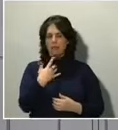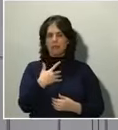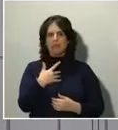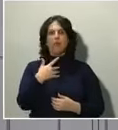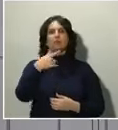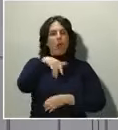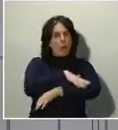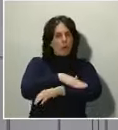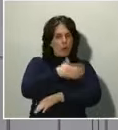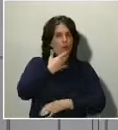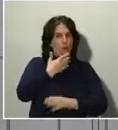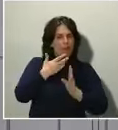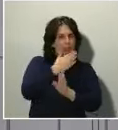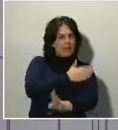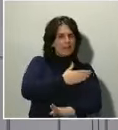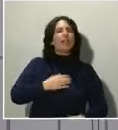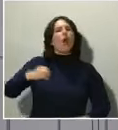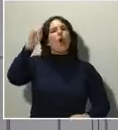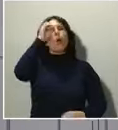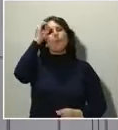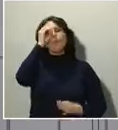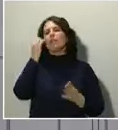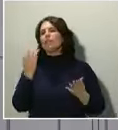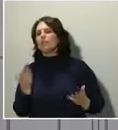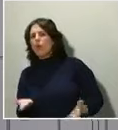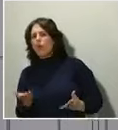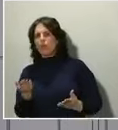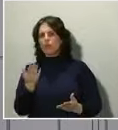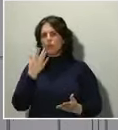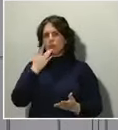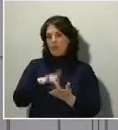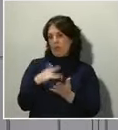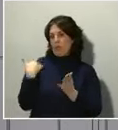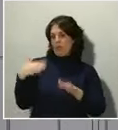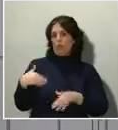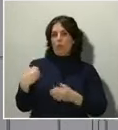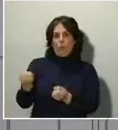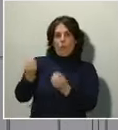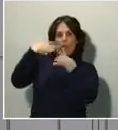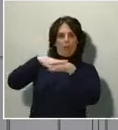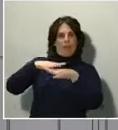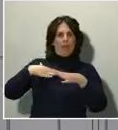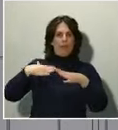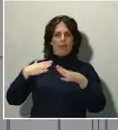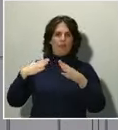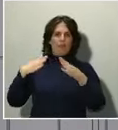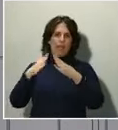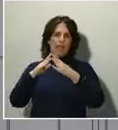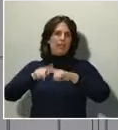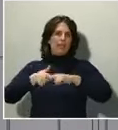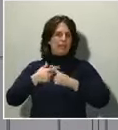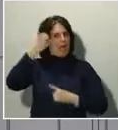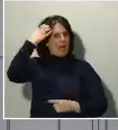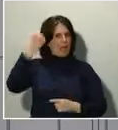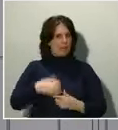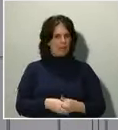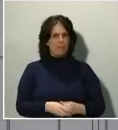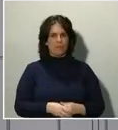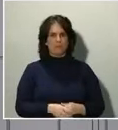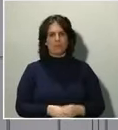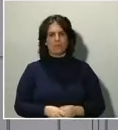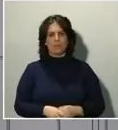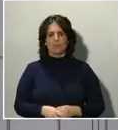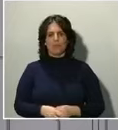opina de lo ocurrido y comunicado por la Casa Real estos días. Bueno, esto es una cuestión que, evidentemente, ha sobresaltado